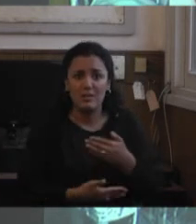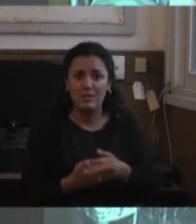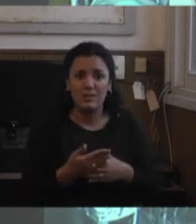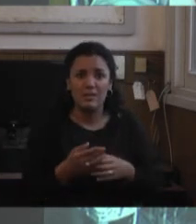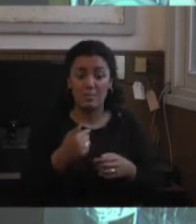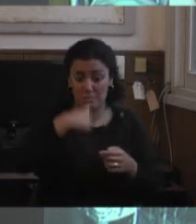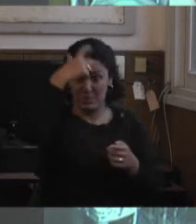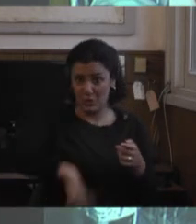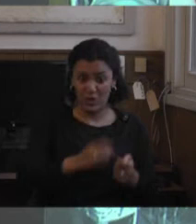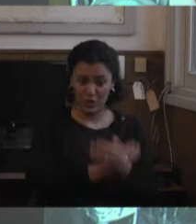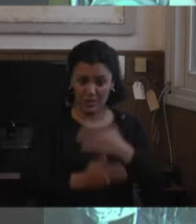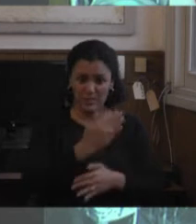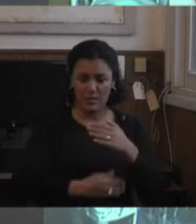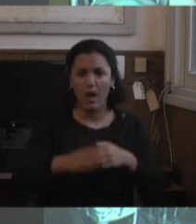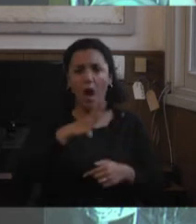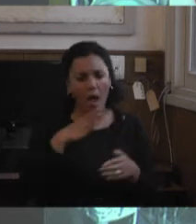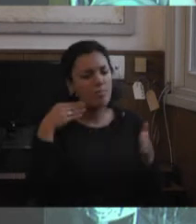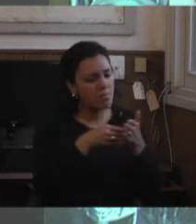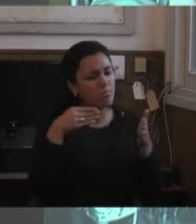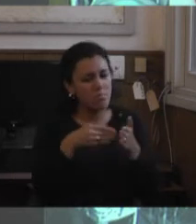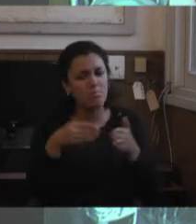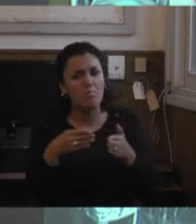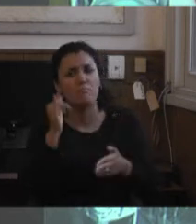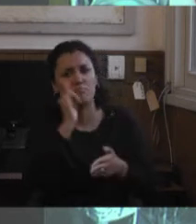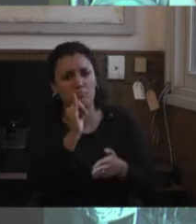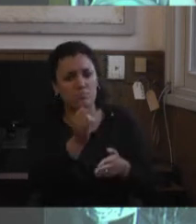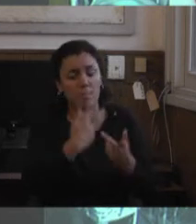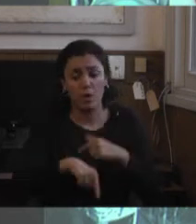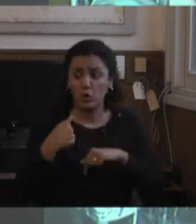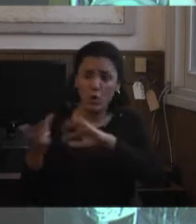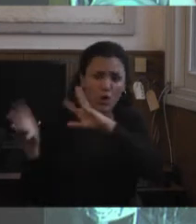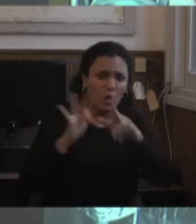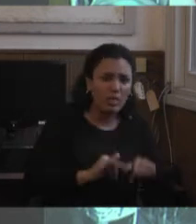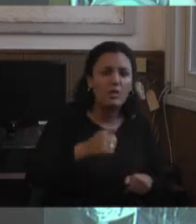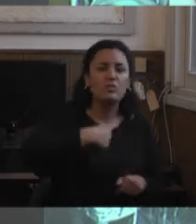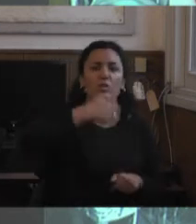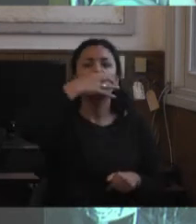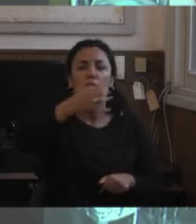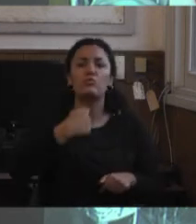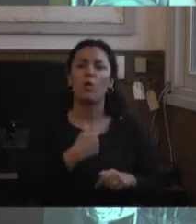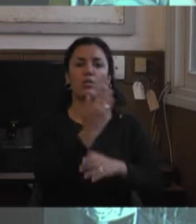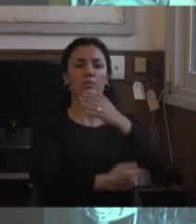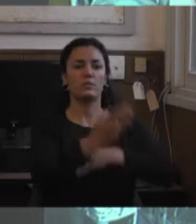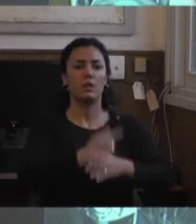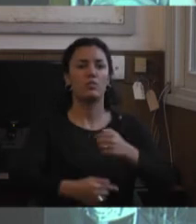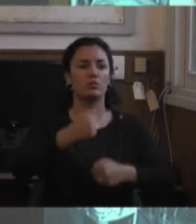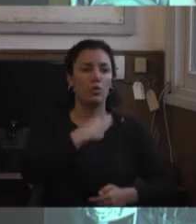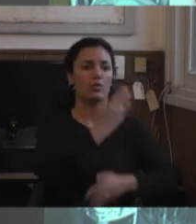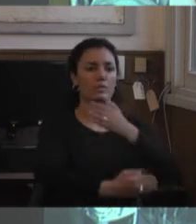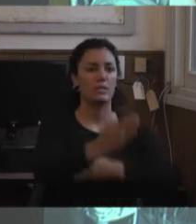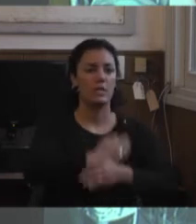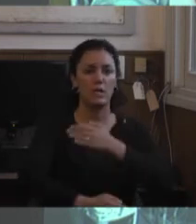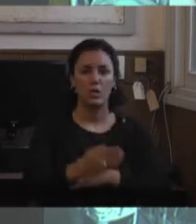la persona con discapacidad es verdad que tiene muchas barreras para estar, pero en su vida cotidiana no está todo el tiempo diciendo soy discapacitado, soy discapacitado,